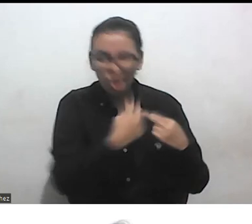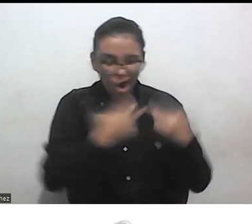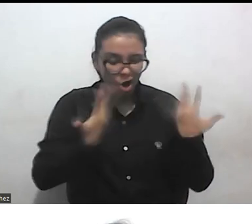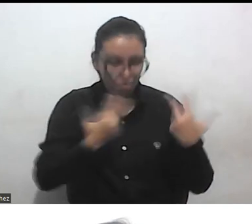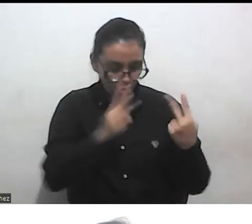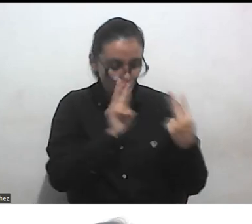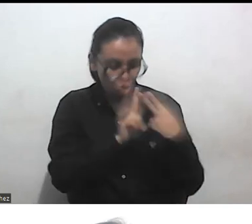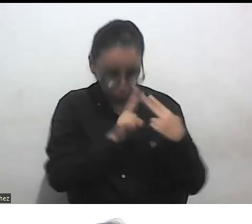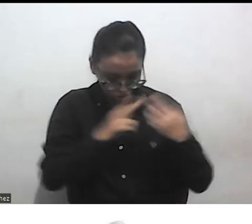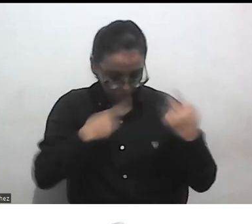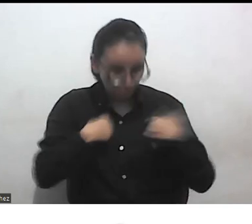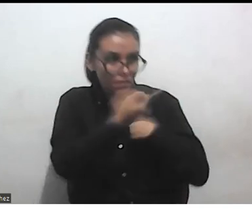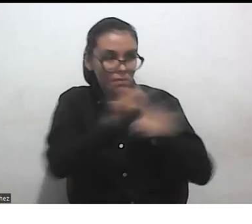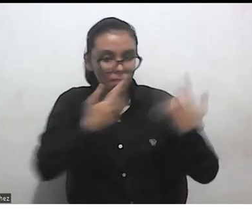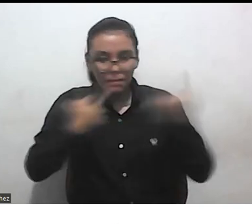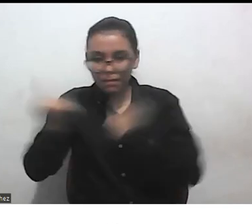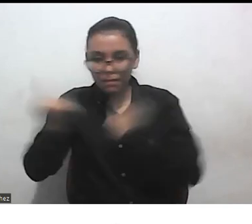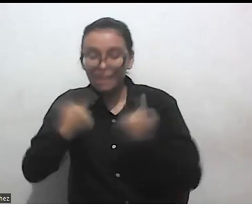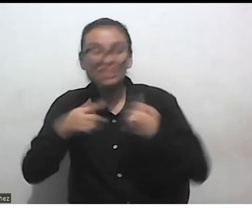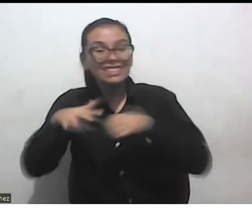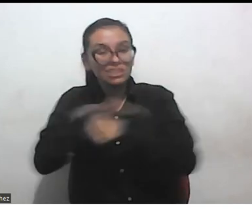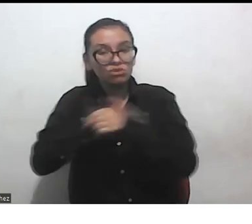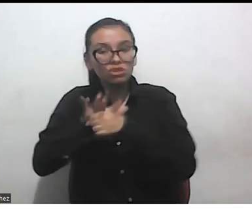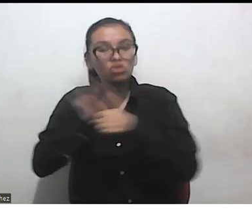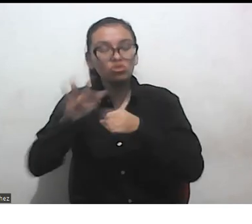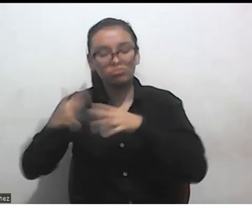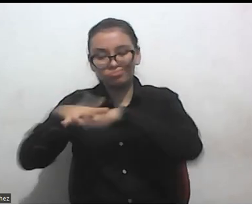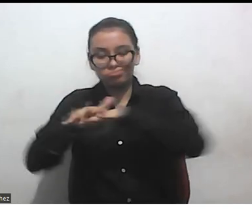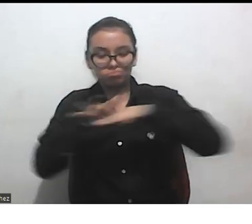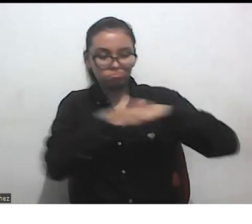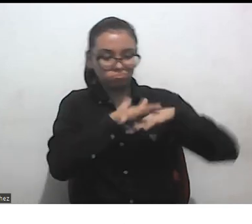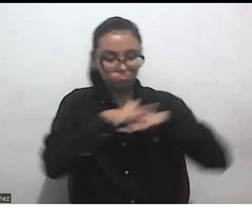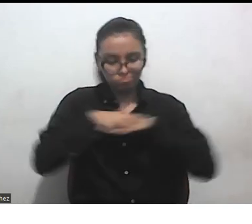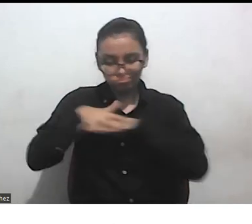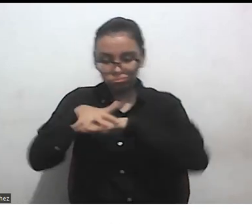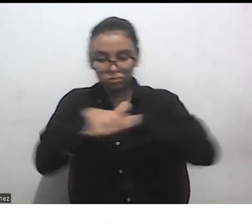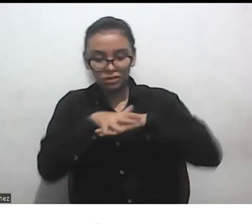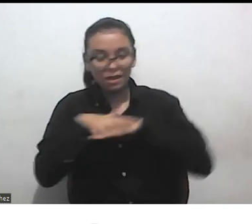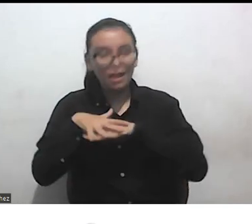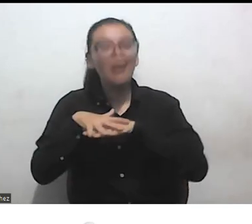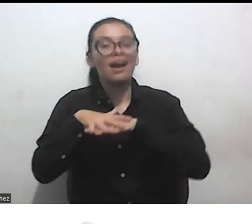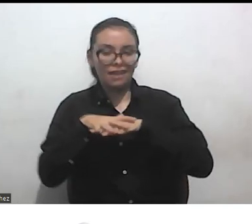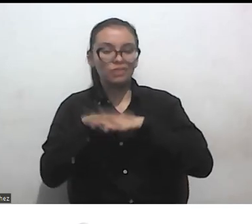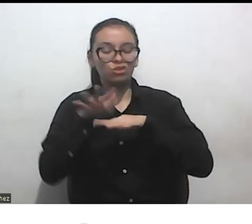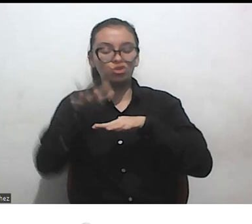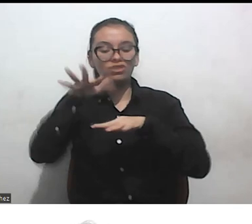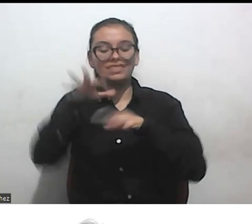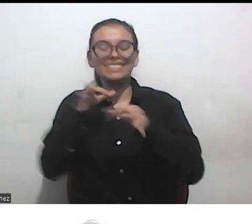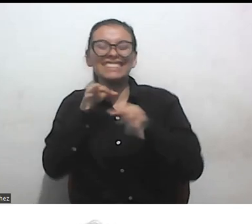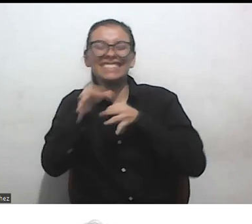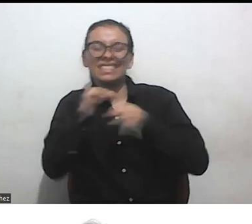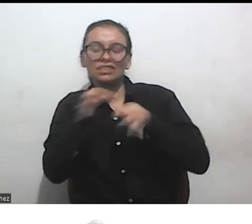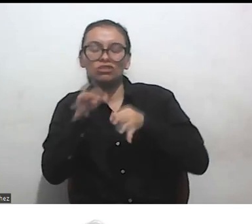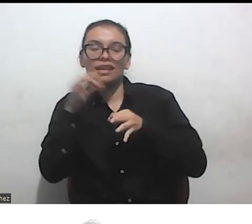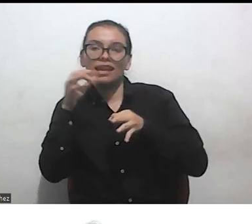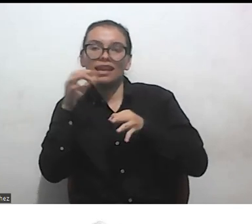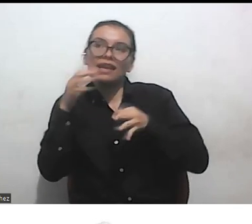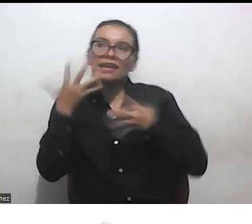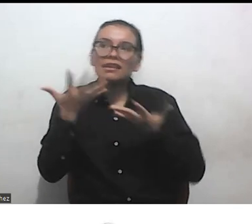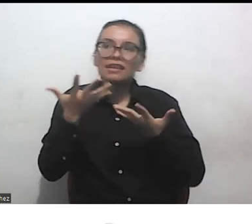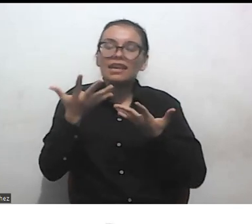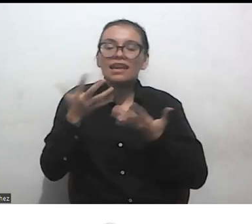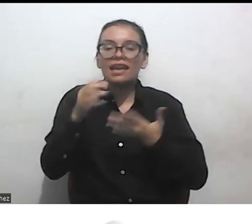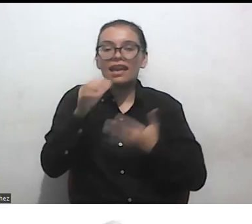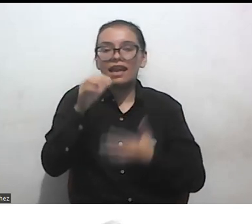esa multiplicidad se puede ver en esa descripción de amefricanidad, en esa búsqueda de dejar de decir